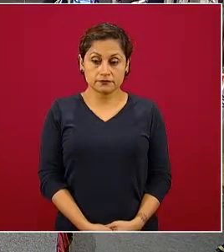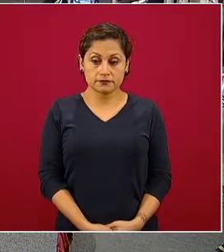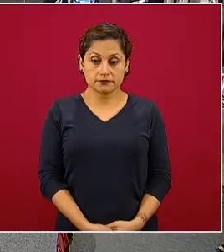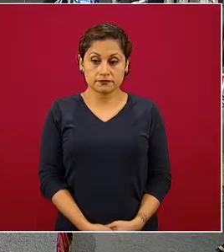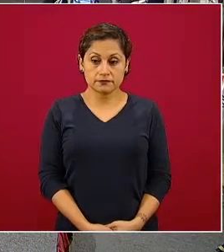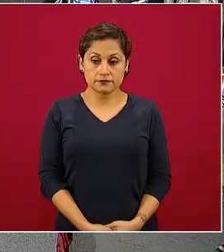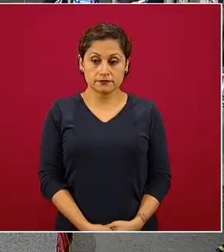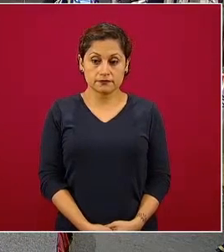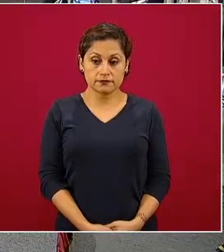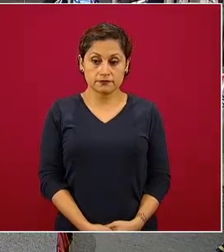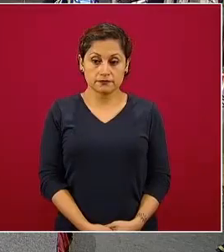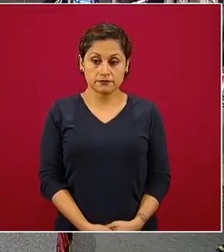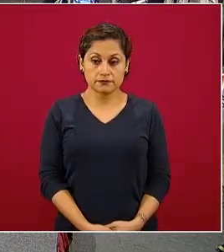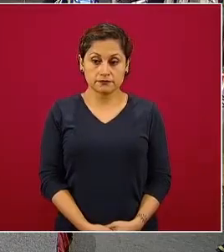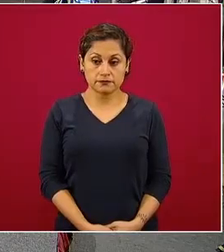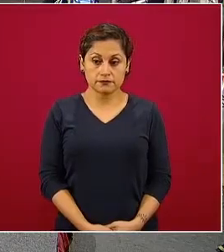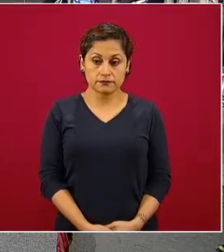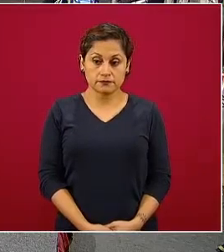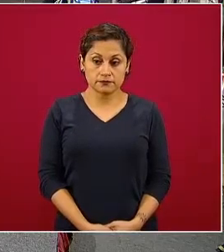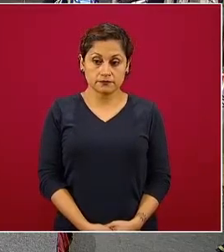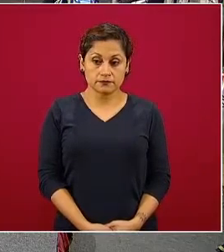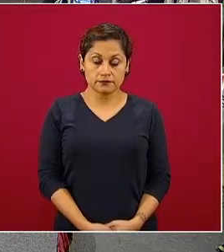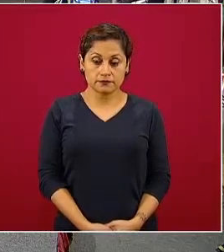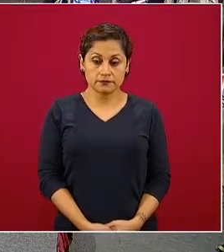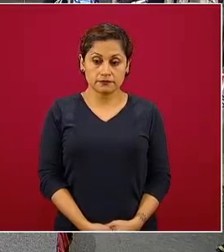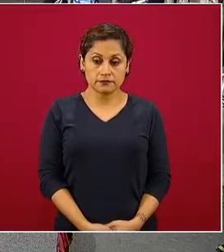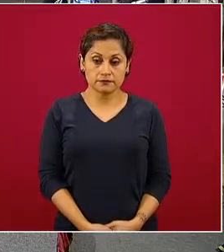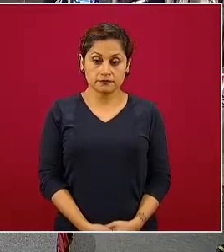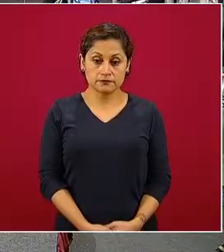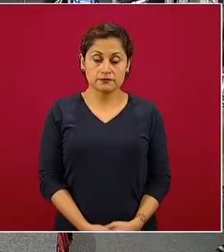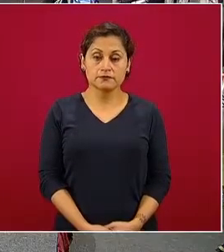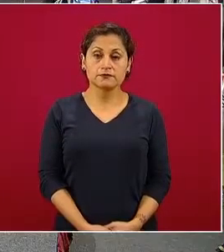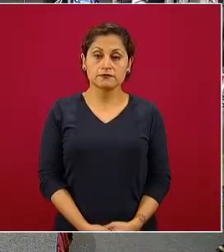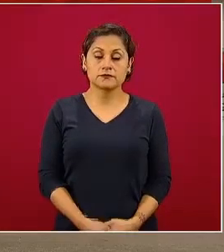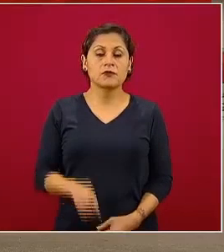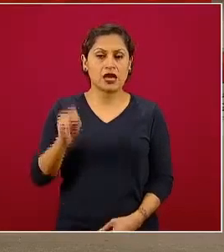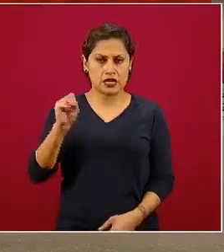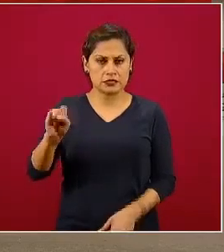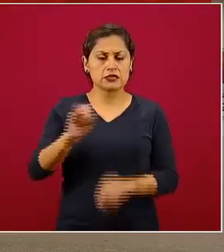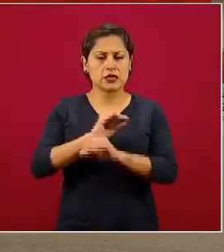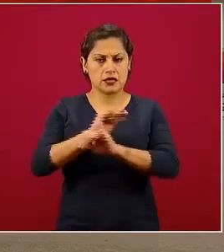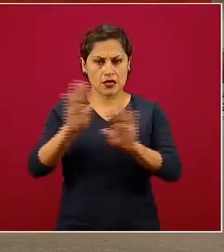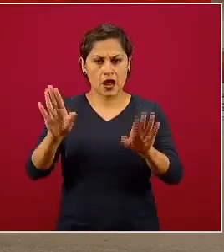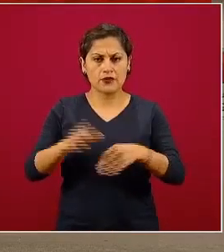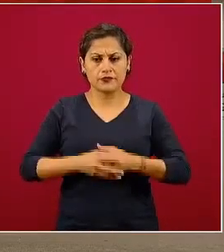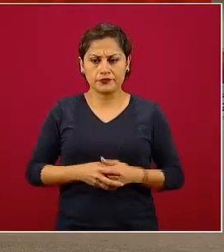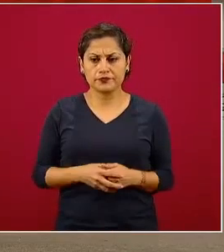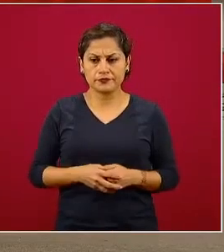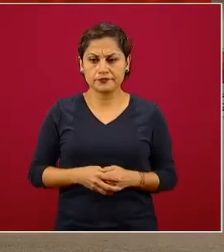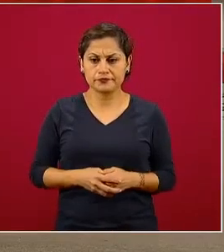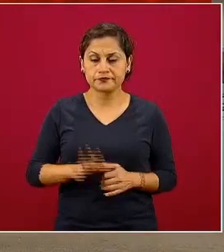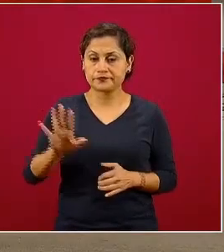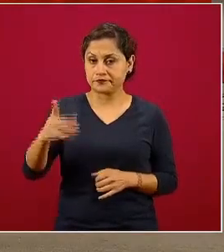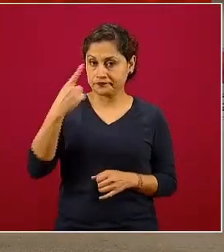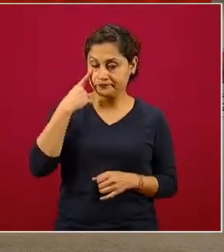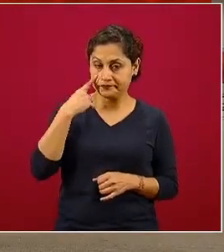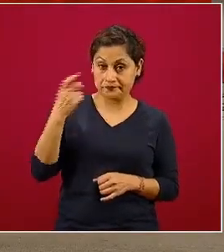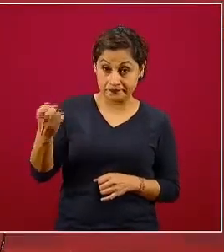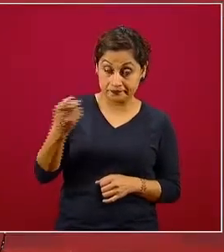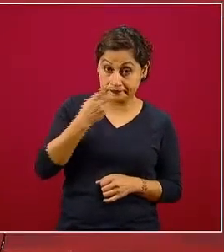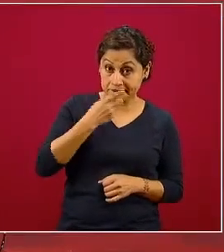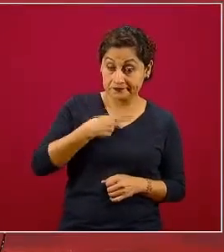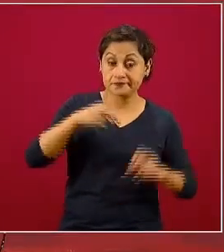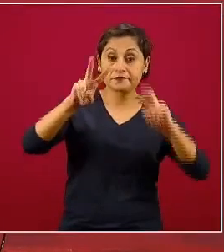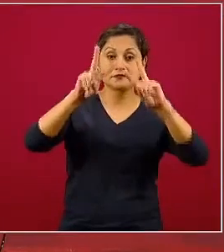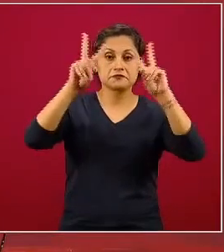gustaría que le comentara al público en general cómo está. Con mucho gusto, con mucho gusto. Este es un tema, entendemos que a